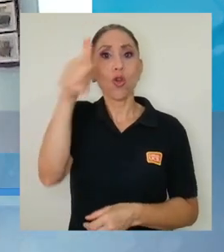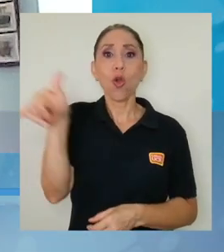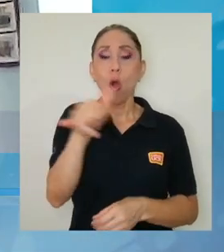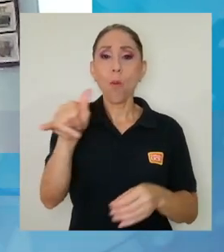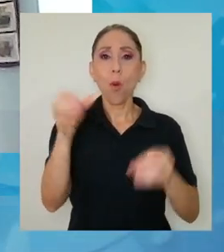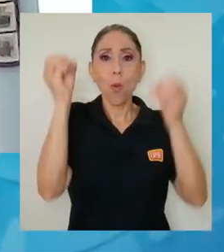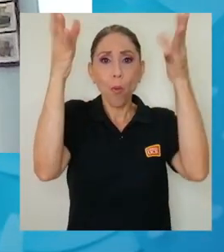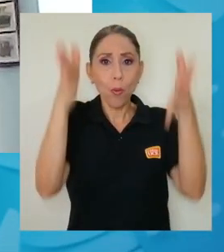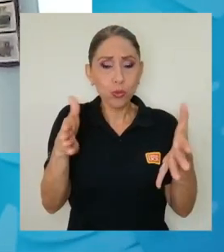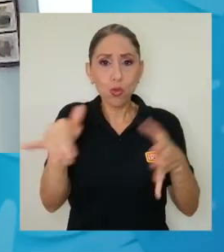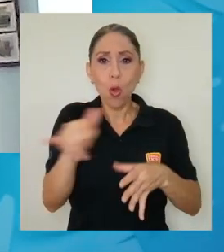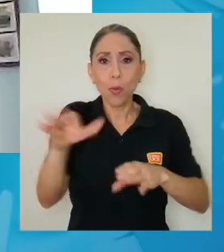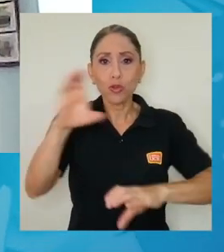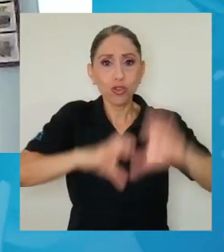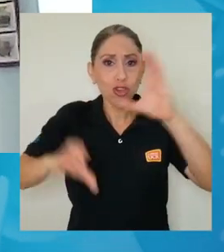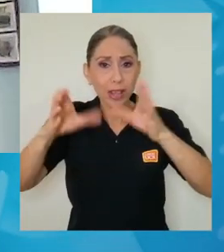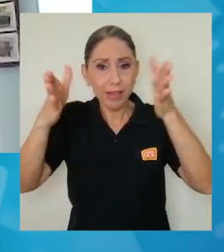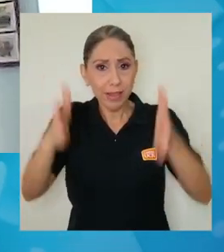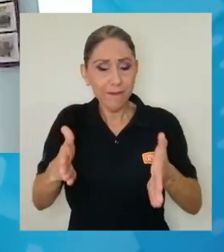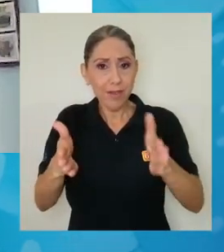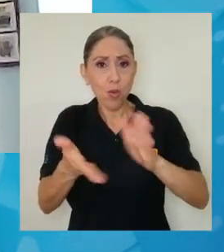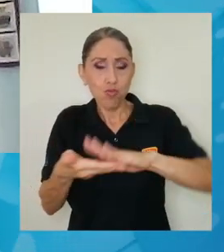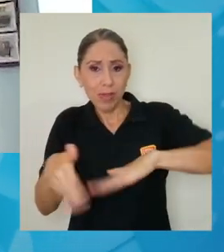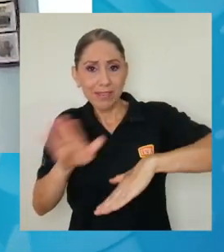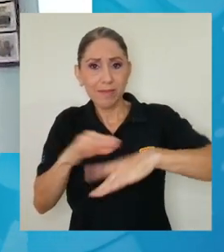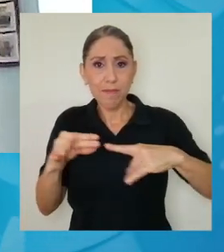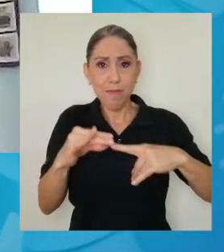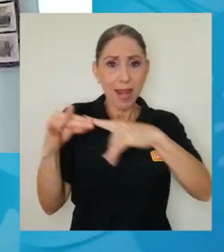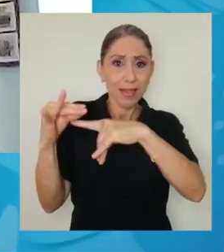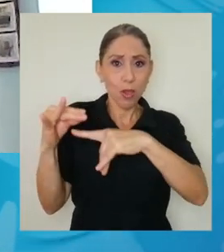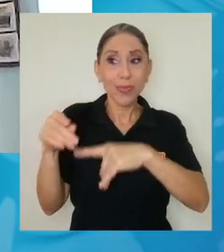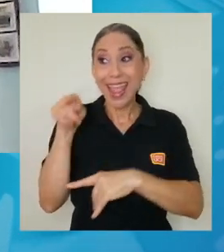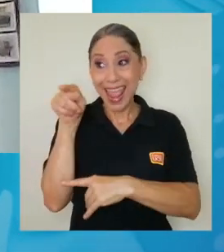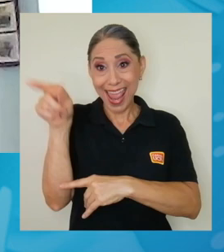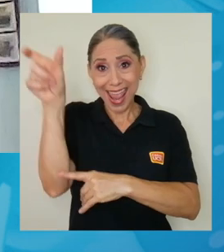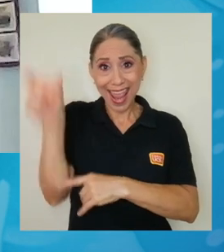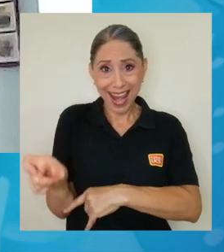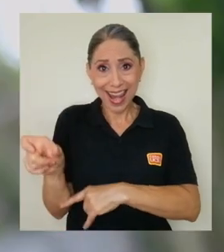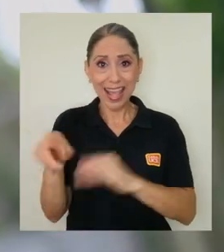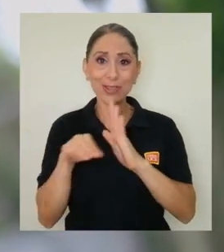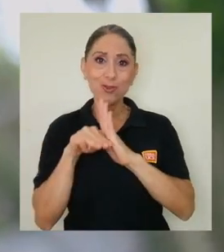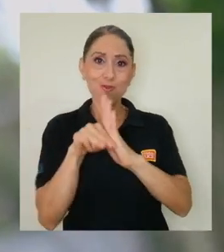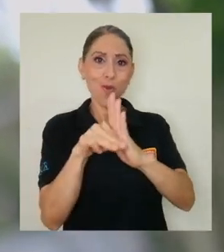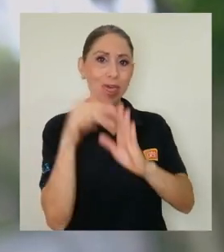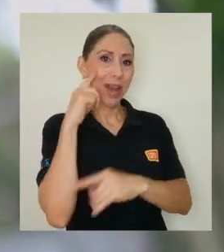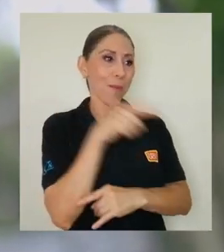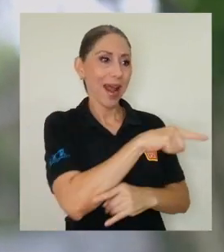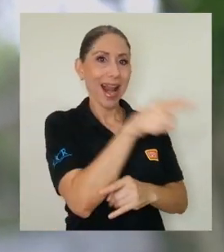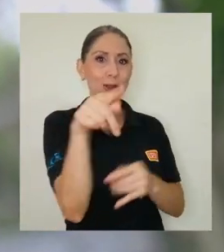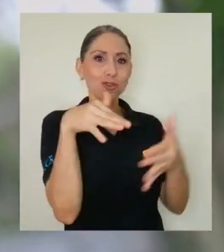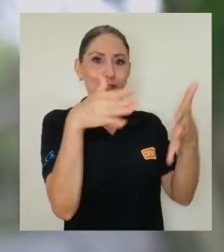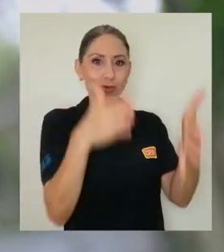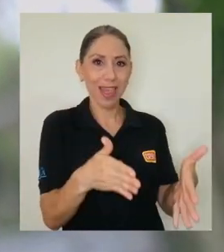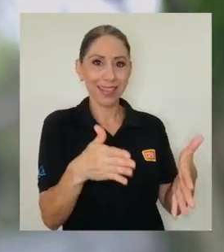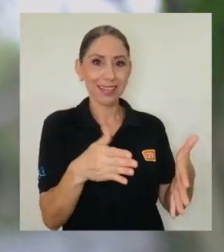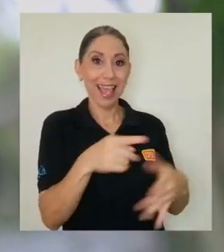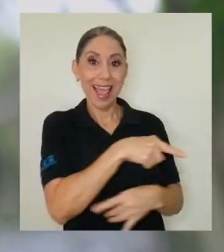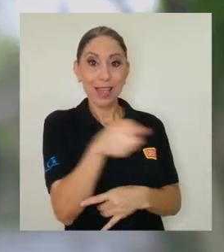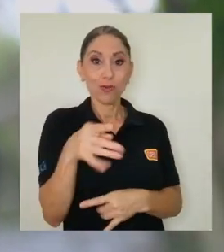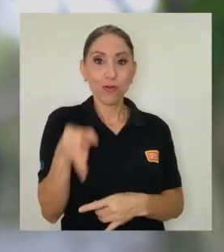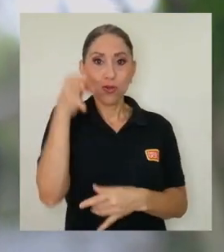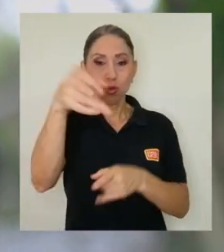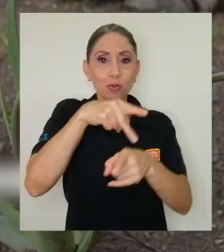experto en la materia, puede ser un modelo para ellos también como futuros profesionales.